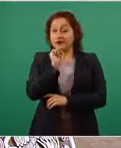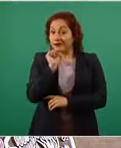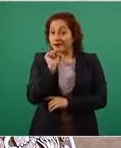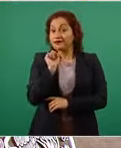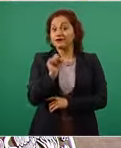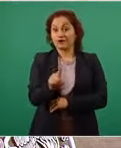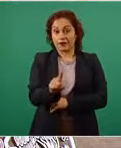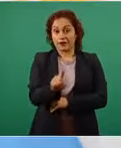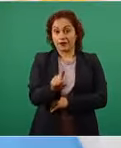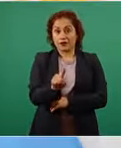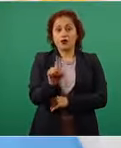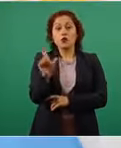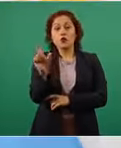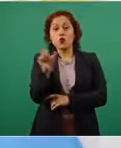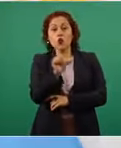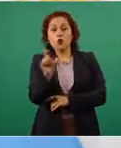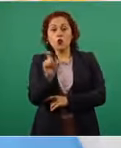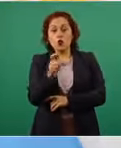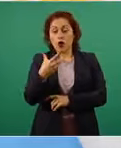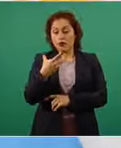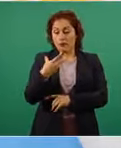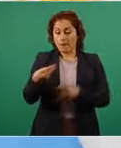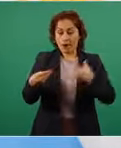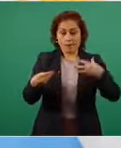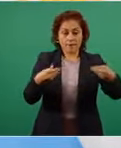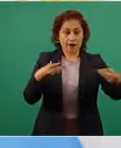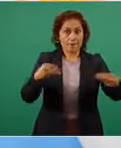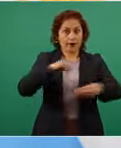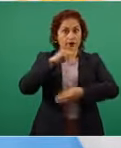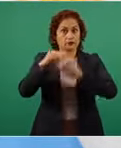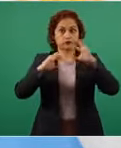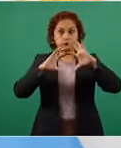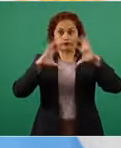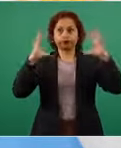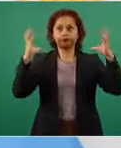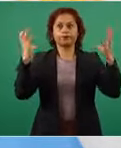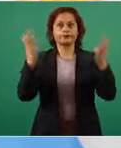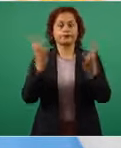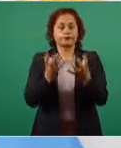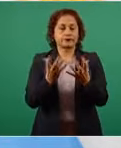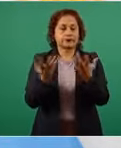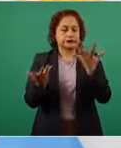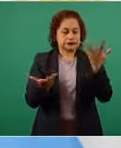pandemia una de las claras disyuntivas que uno tiene que enfrentar